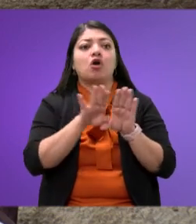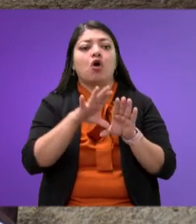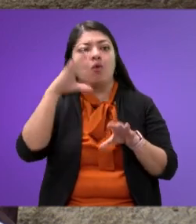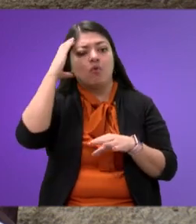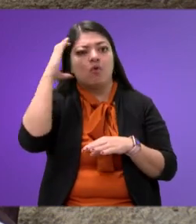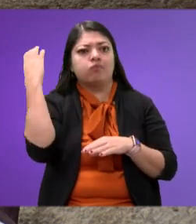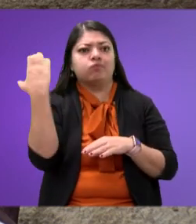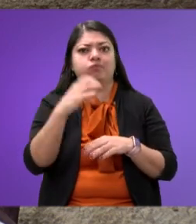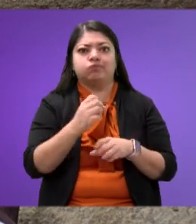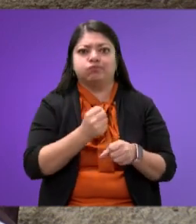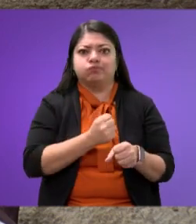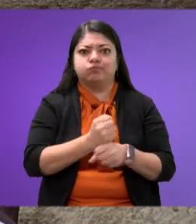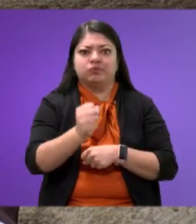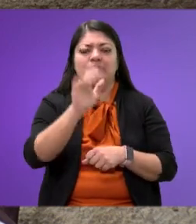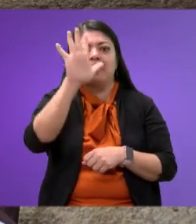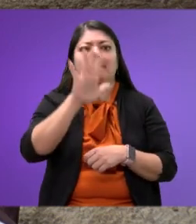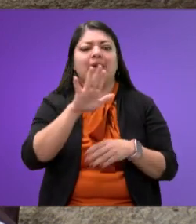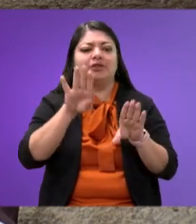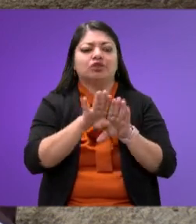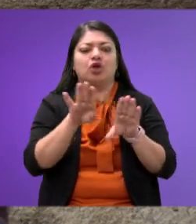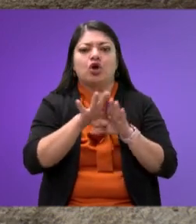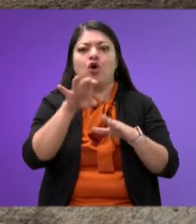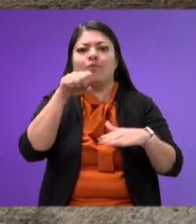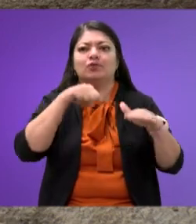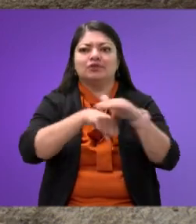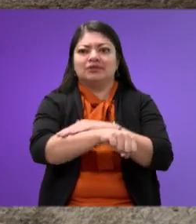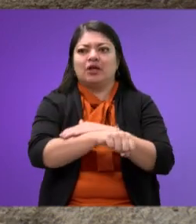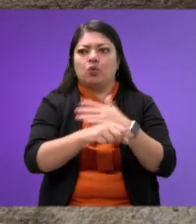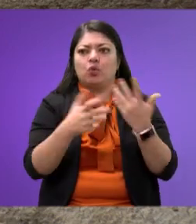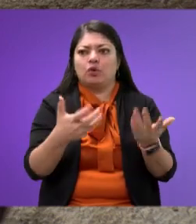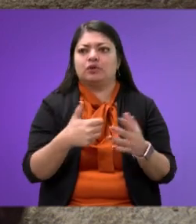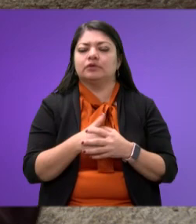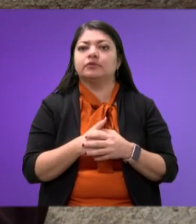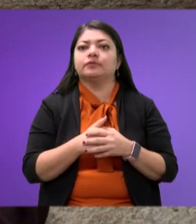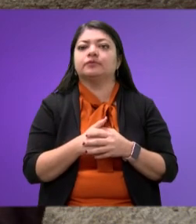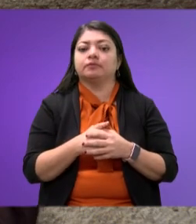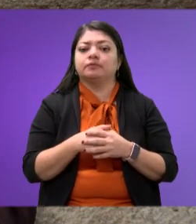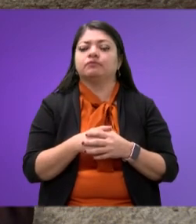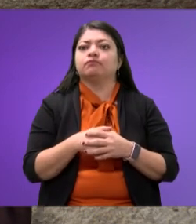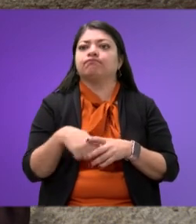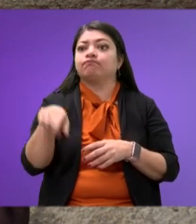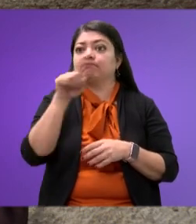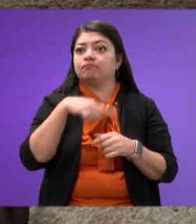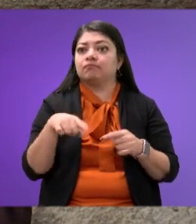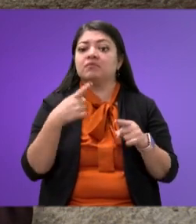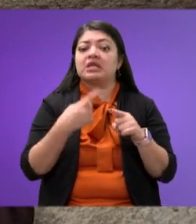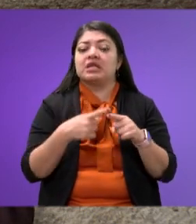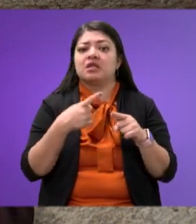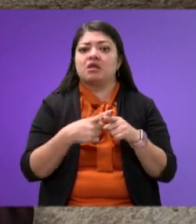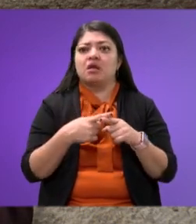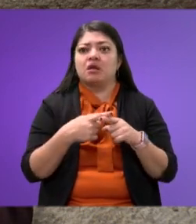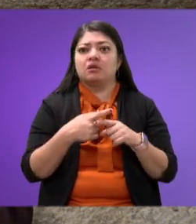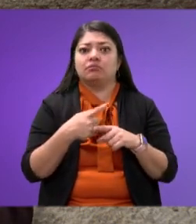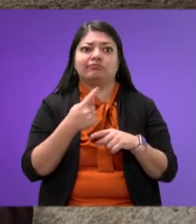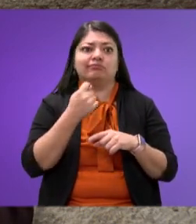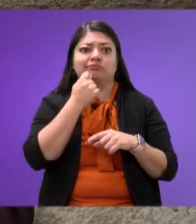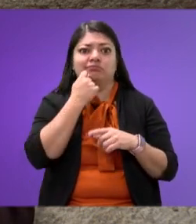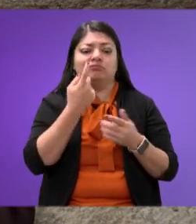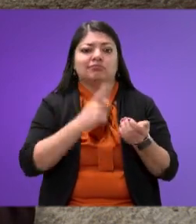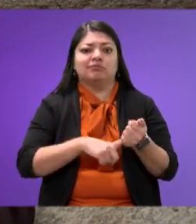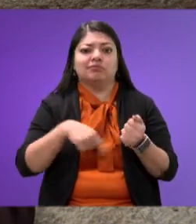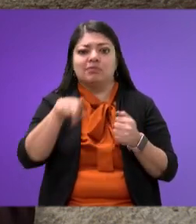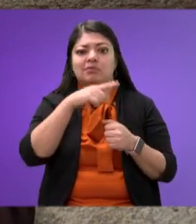hicieron un secuestro exprés. ¿A quién le importa el abuso de autoridad que se